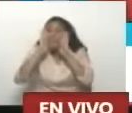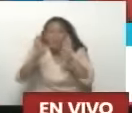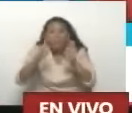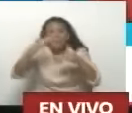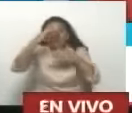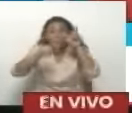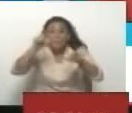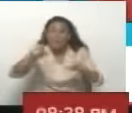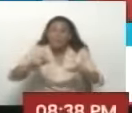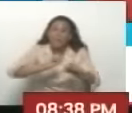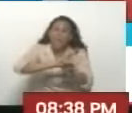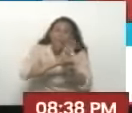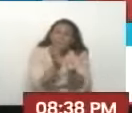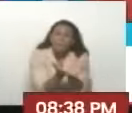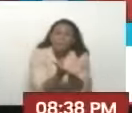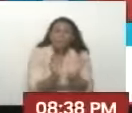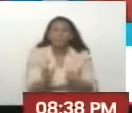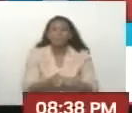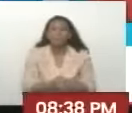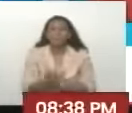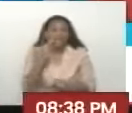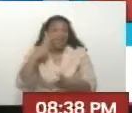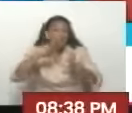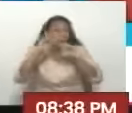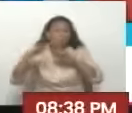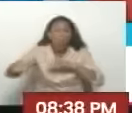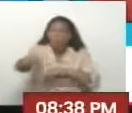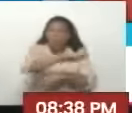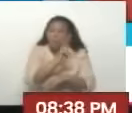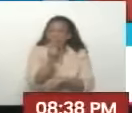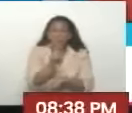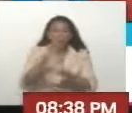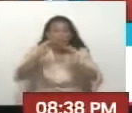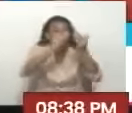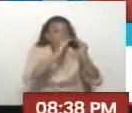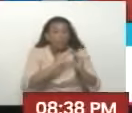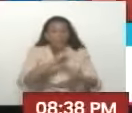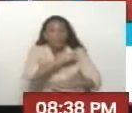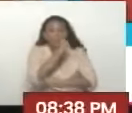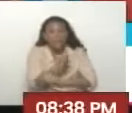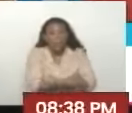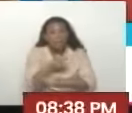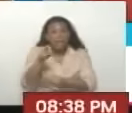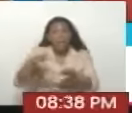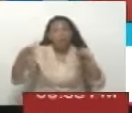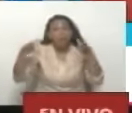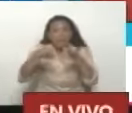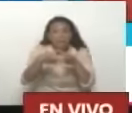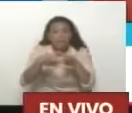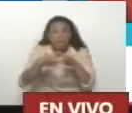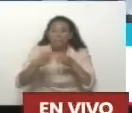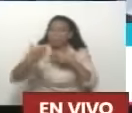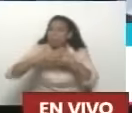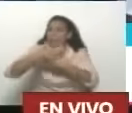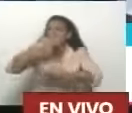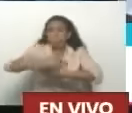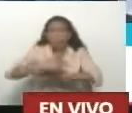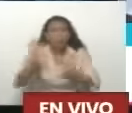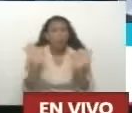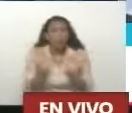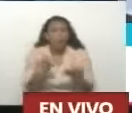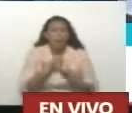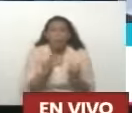atender la pandemia Creo que en todo el país Las comunas El poder popular Organizado Nosotros estábamos bloqueados En ese momento